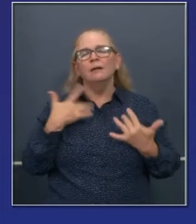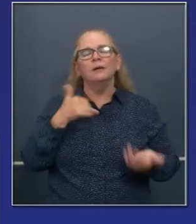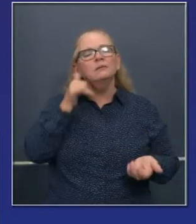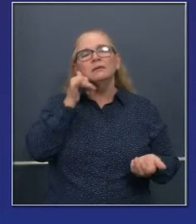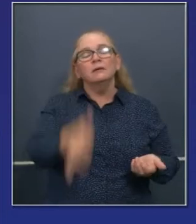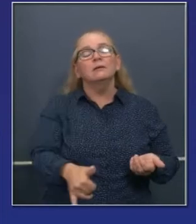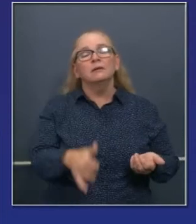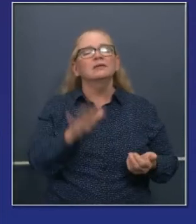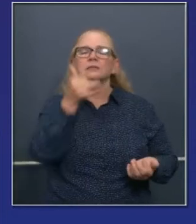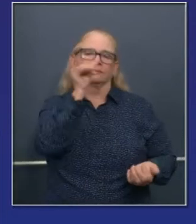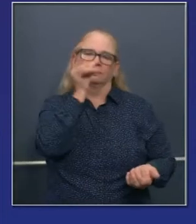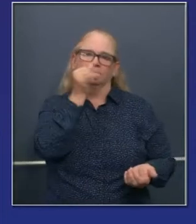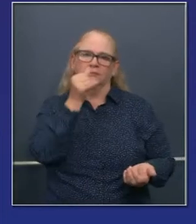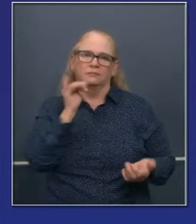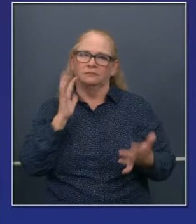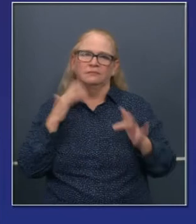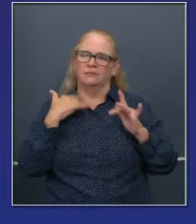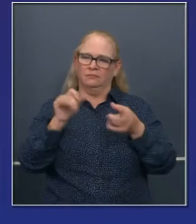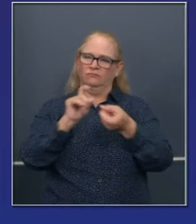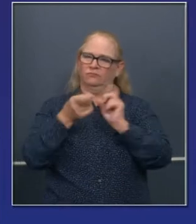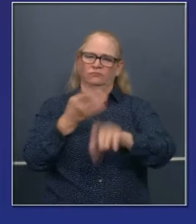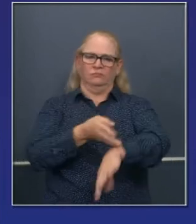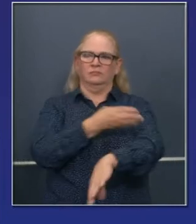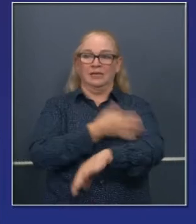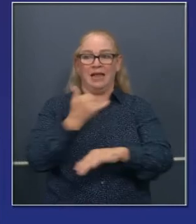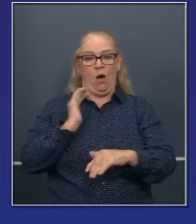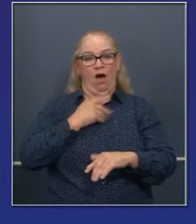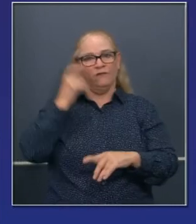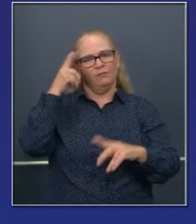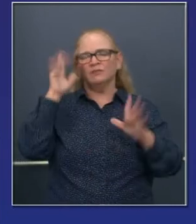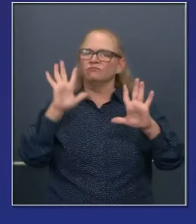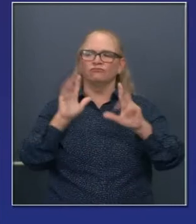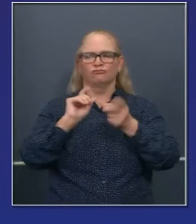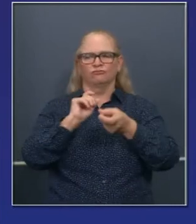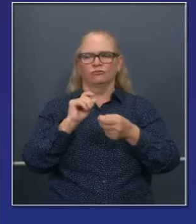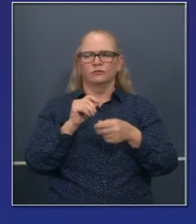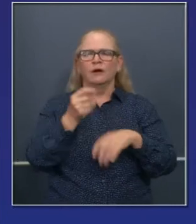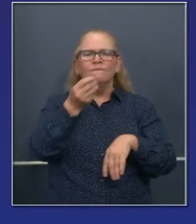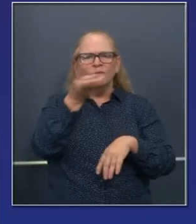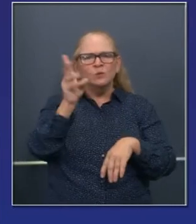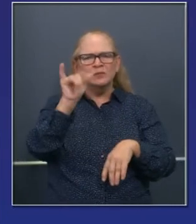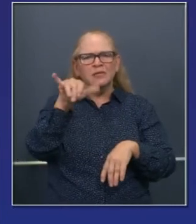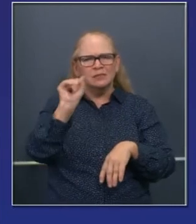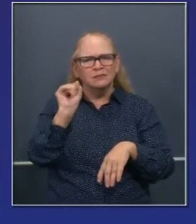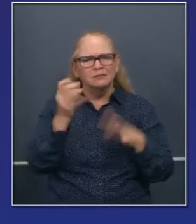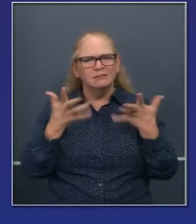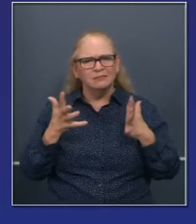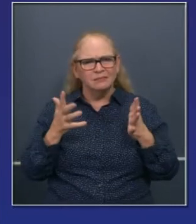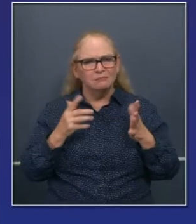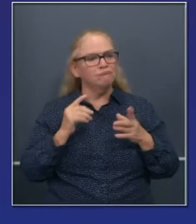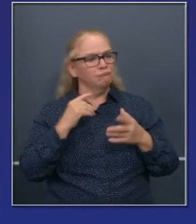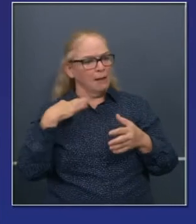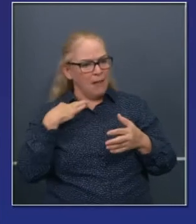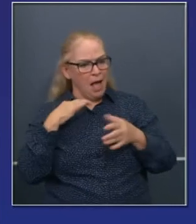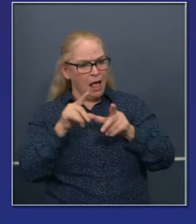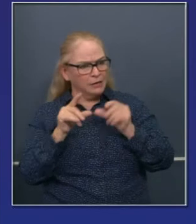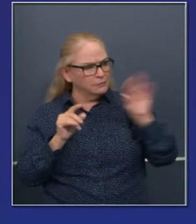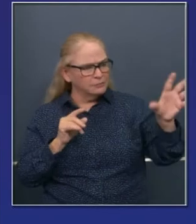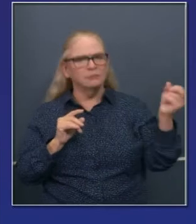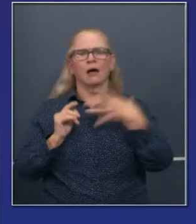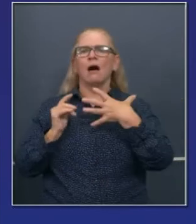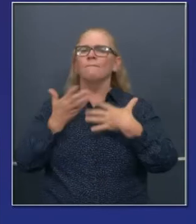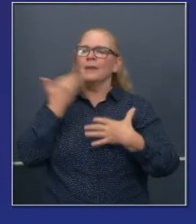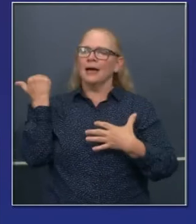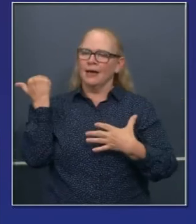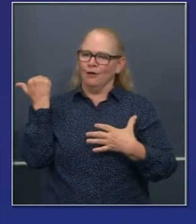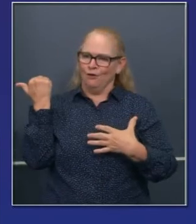responsabilidad como gobernador de asegurarme de que esas semanas sean días. Y la Secretaría del Estado ha hecho un